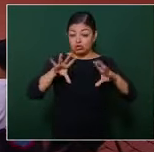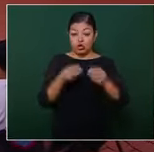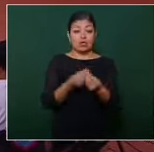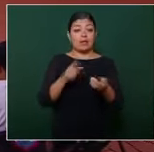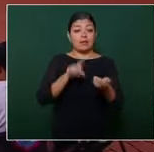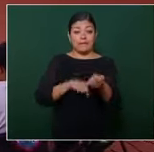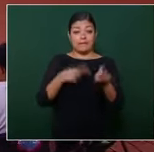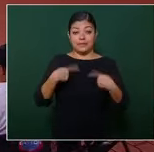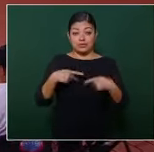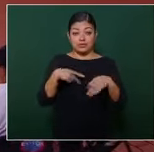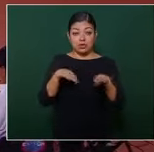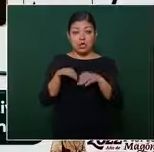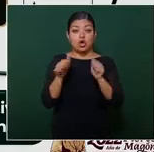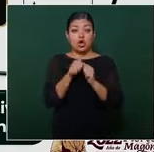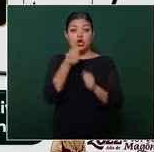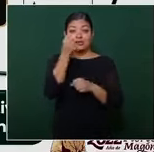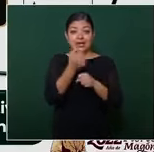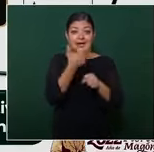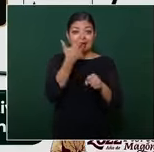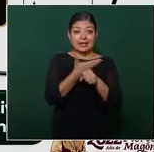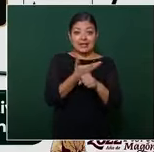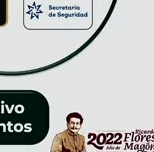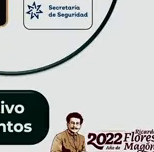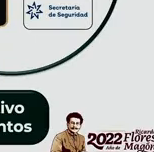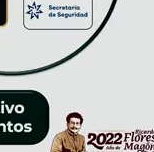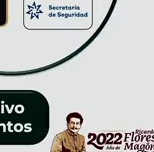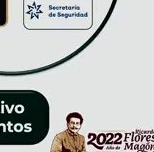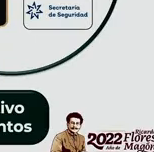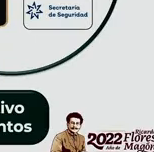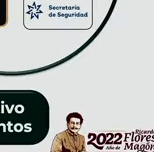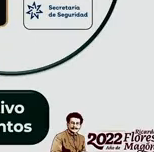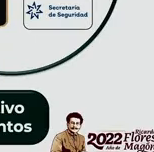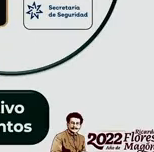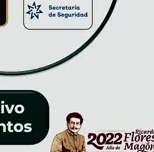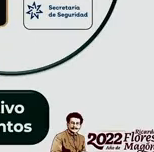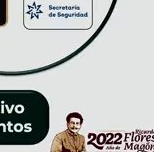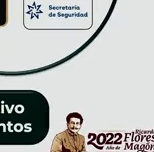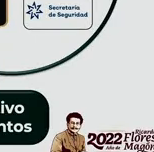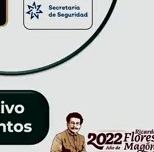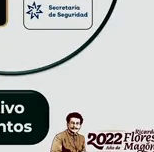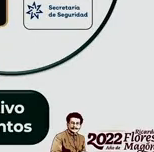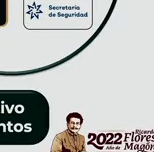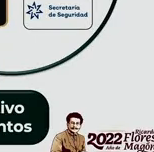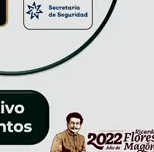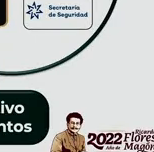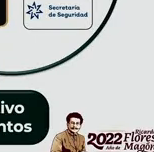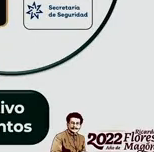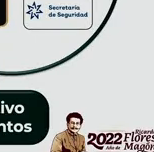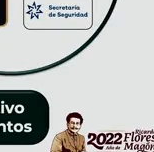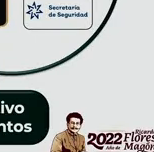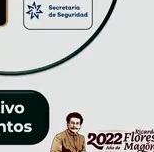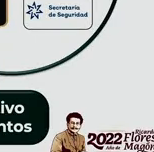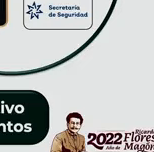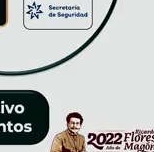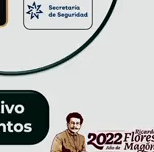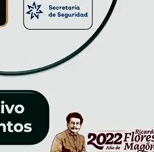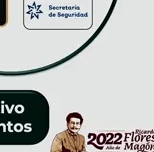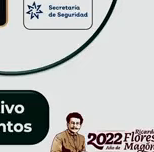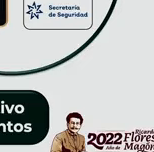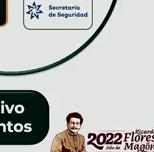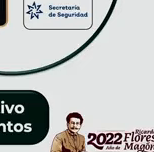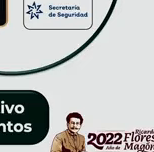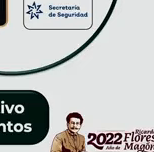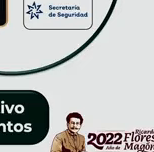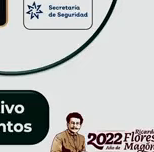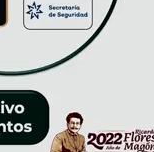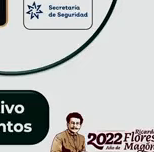contando a la Secretaría de la Defensa, Secretaría de Marina, la Guardia Nacional y todas las policías, tenemos en el